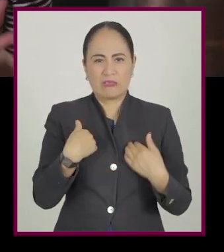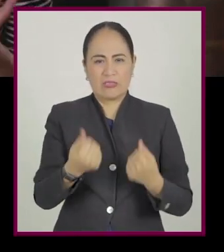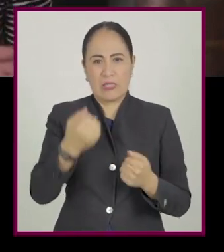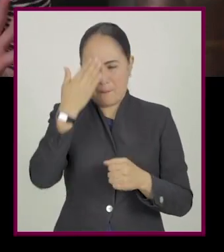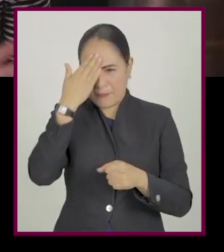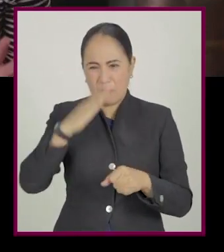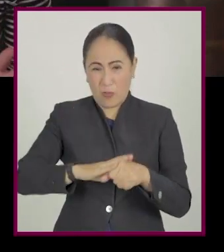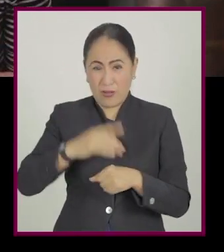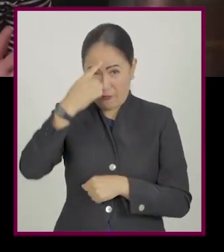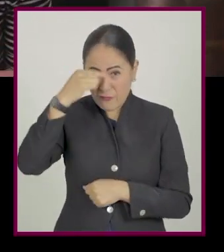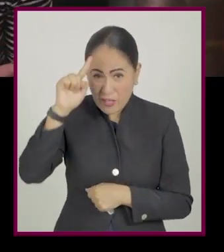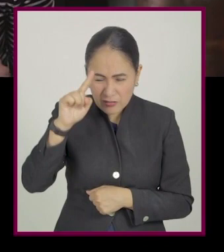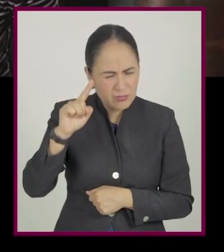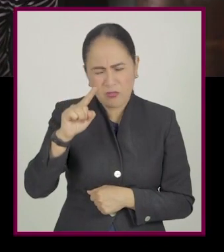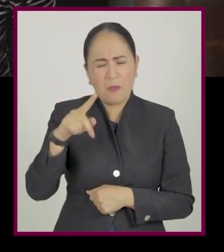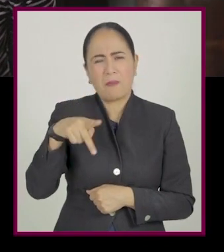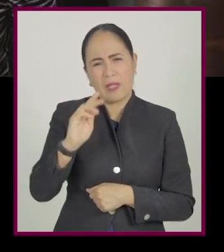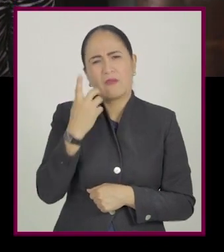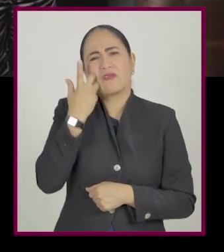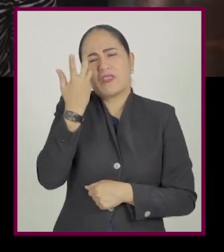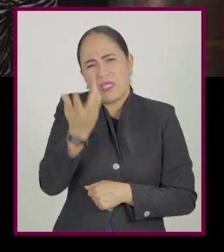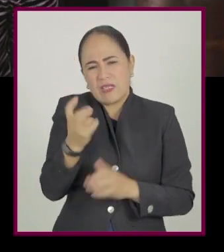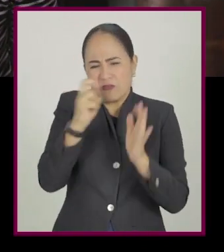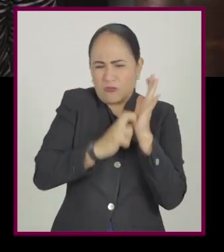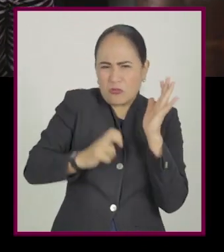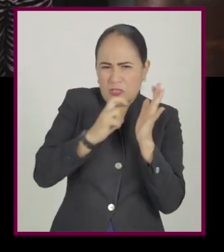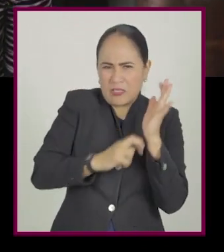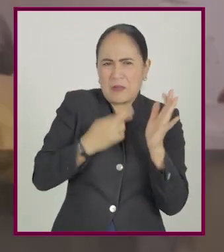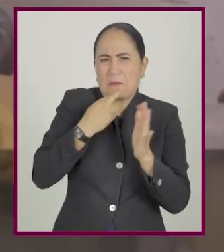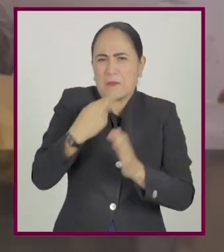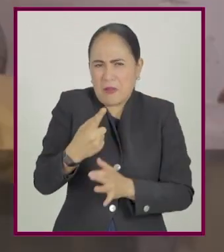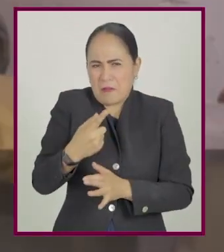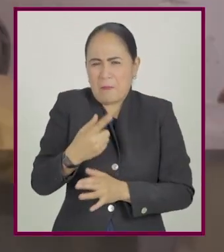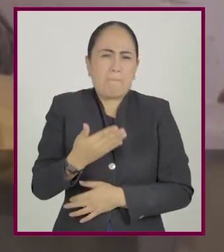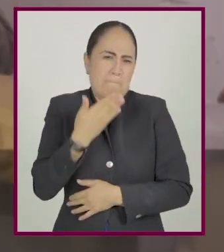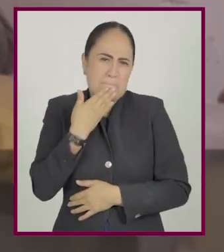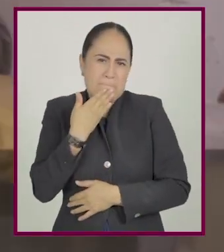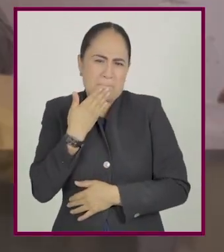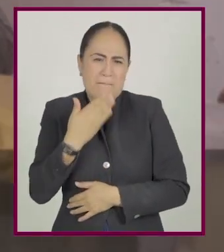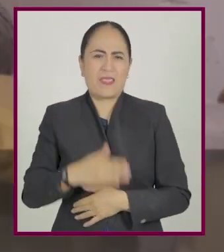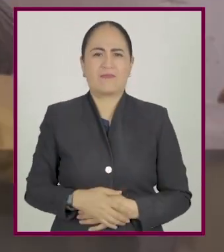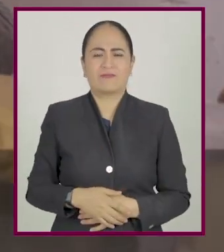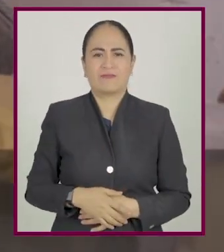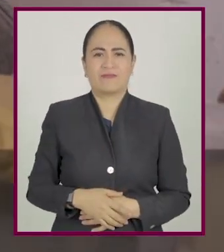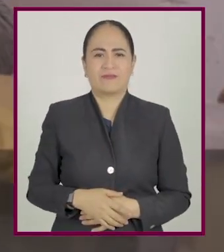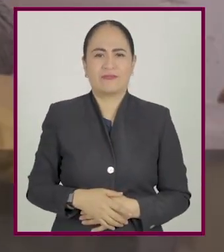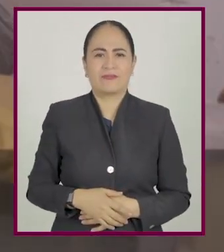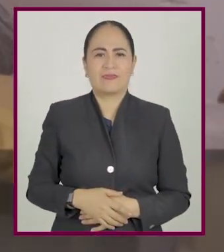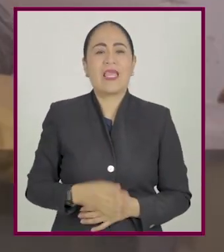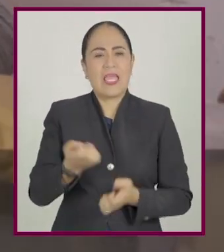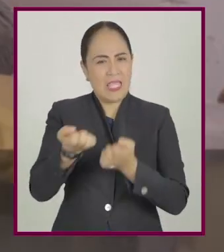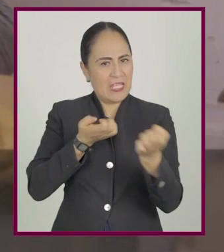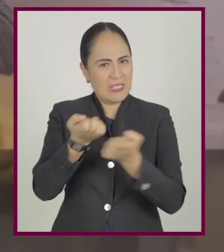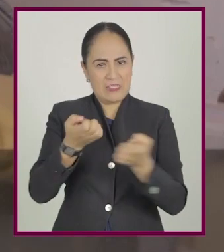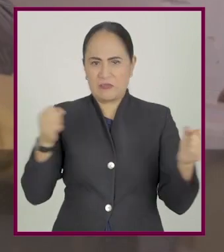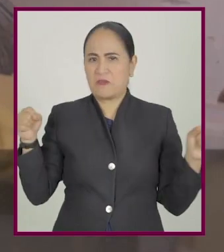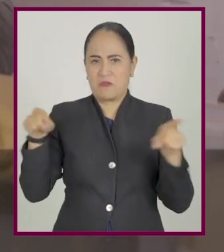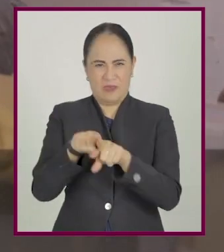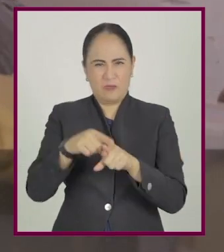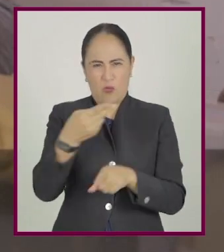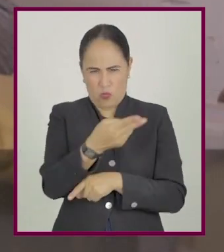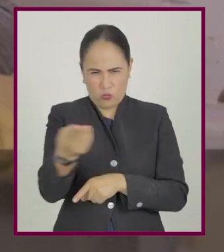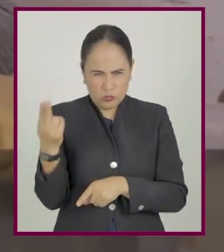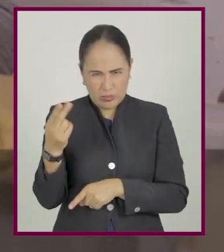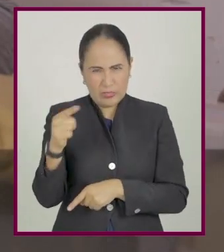pero lo mejor es que estás en disposición de mejorar. Esa es una buena señal. Los invitamos a hacer este ejercicio en su casa para hacer un